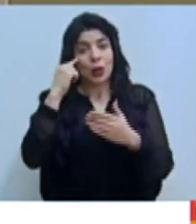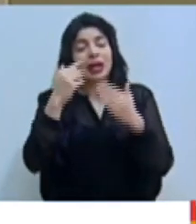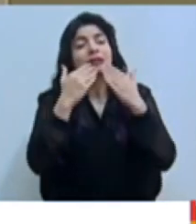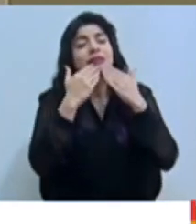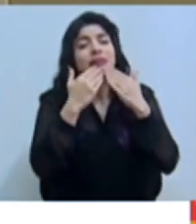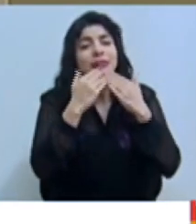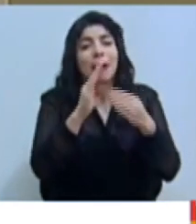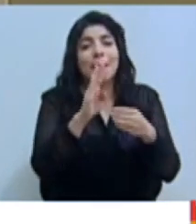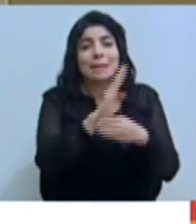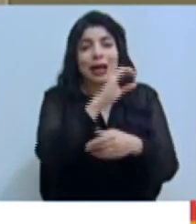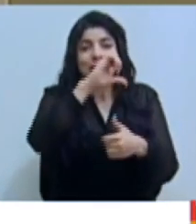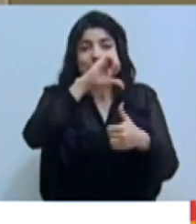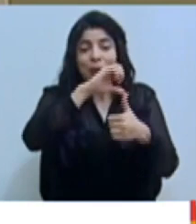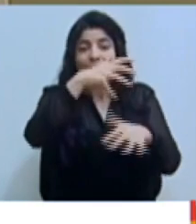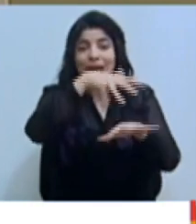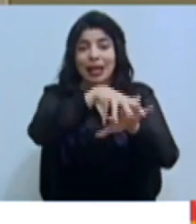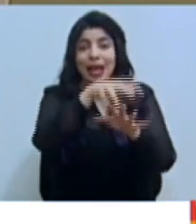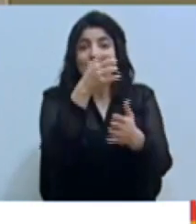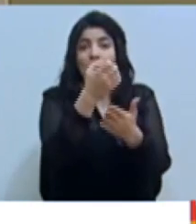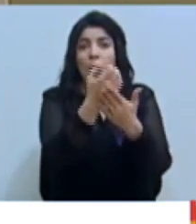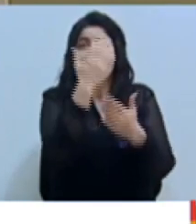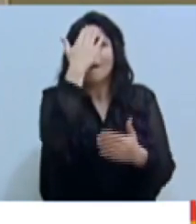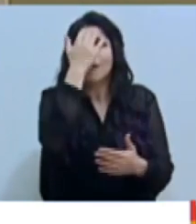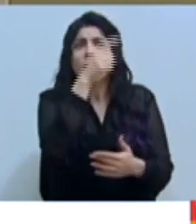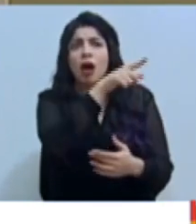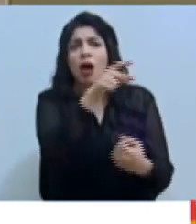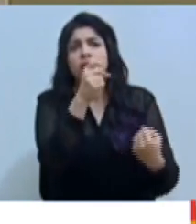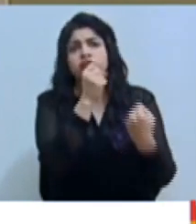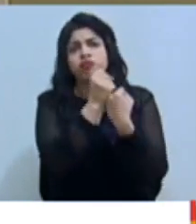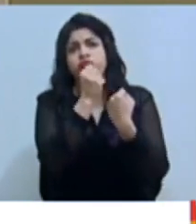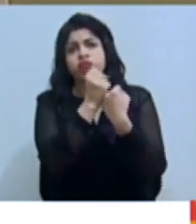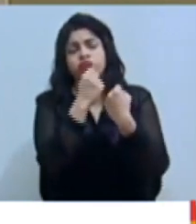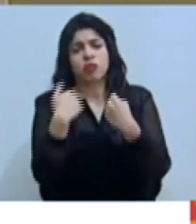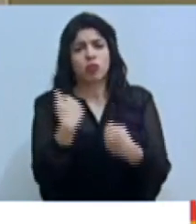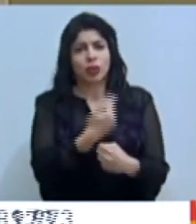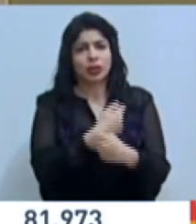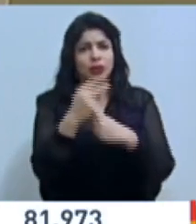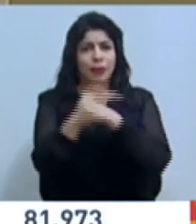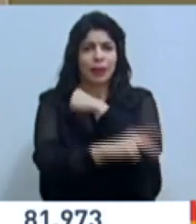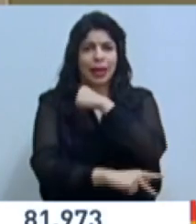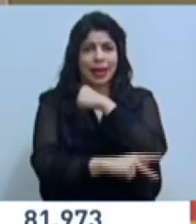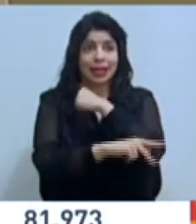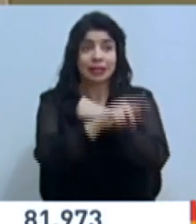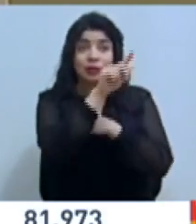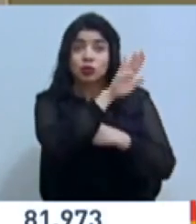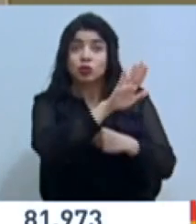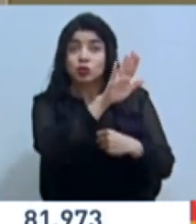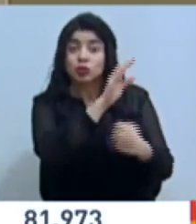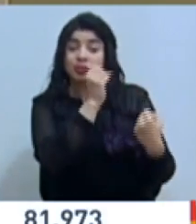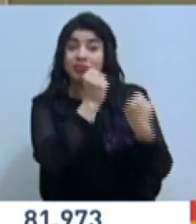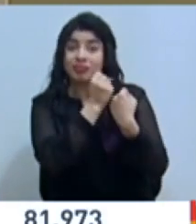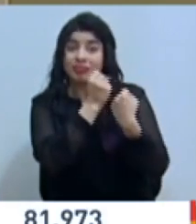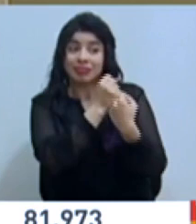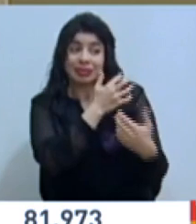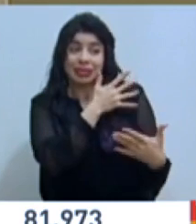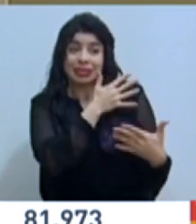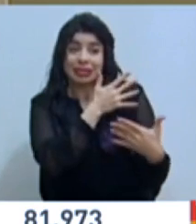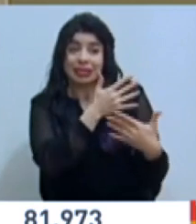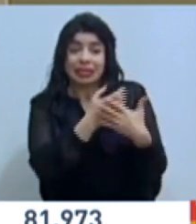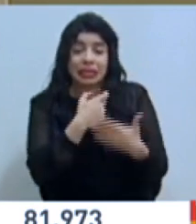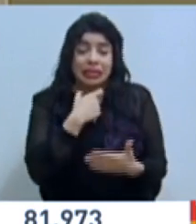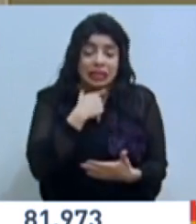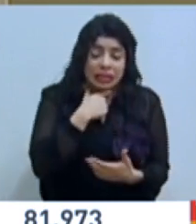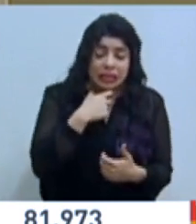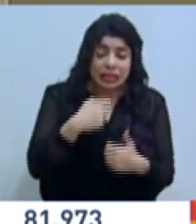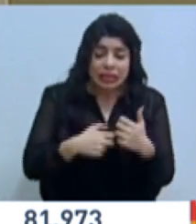de Integración Económica por todo el aporte que da nuestro país. Este aporte, durante la crisis, ha estado